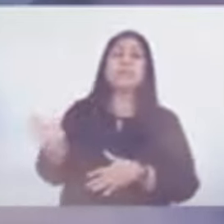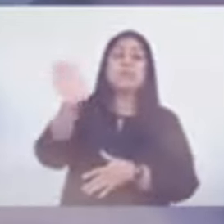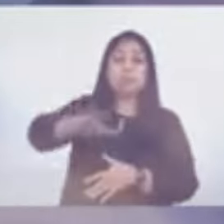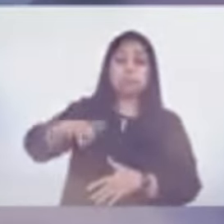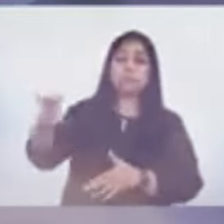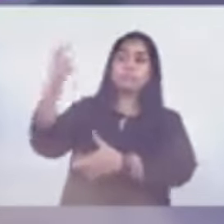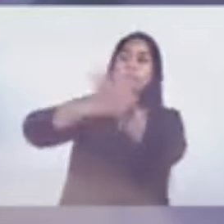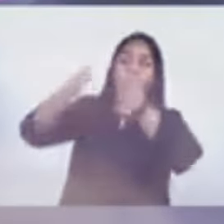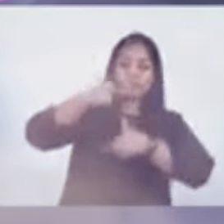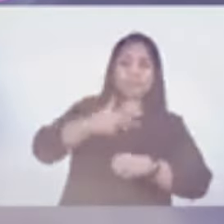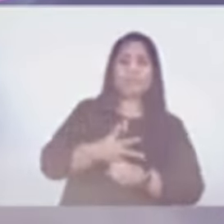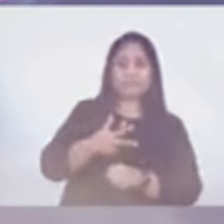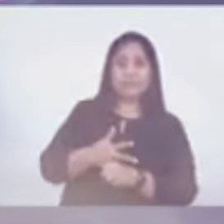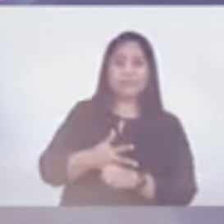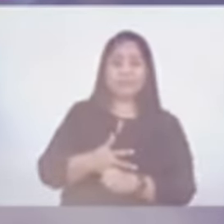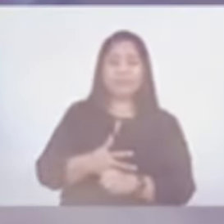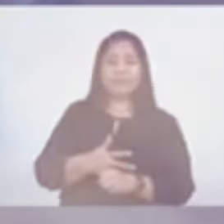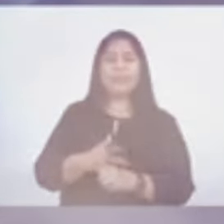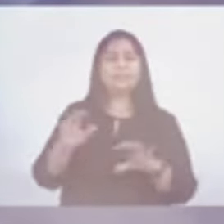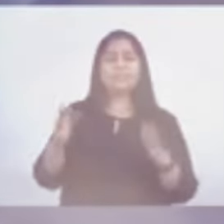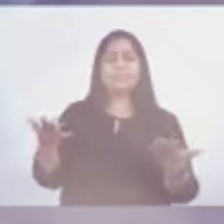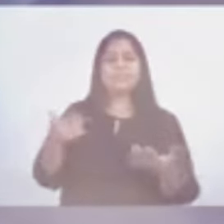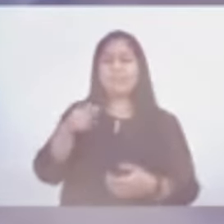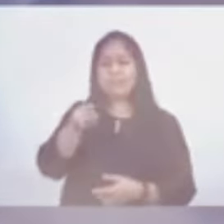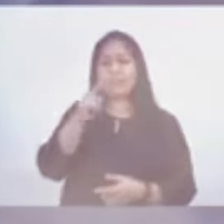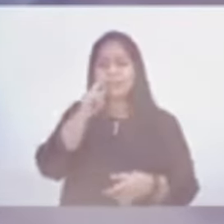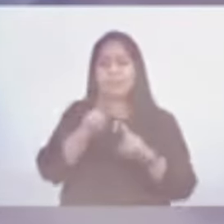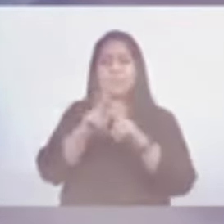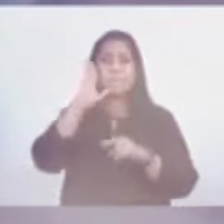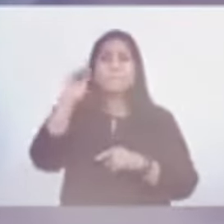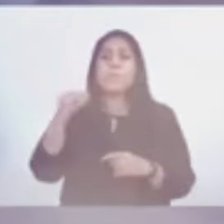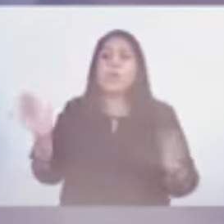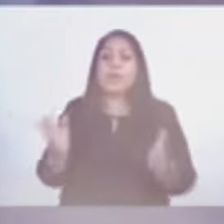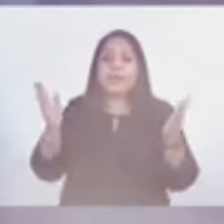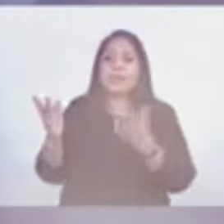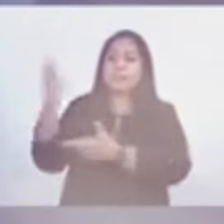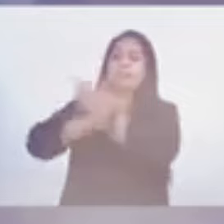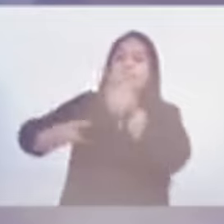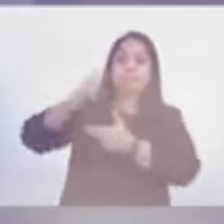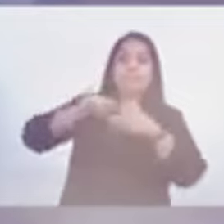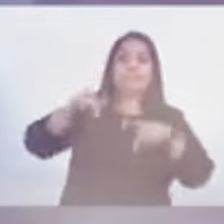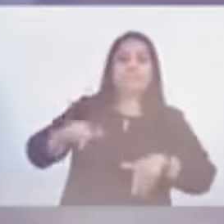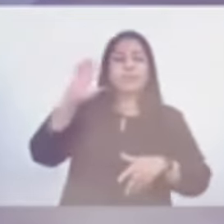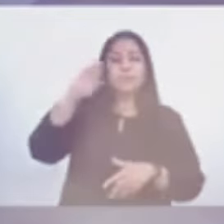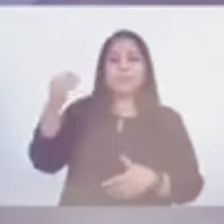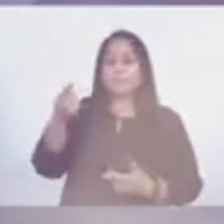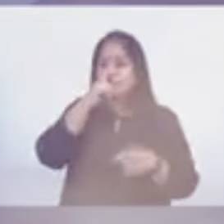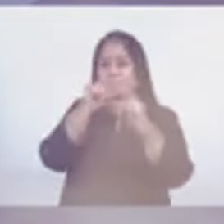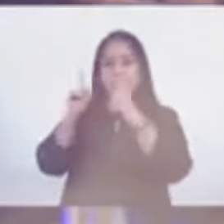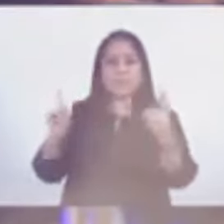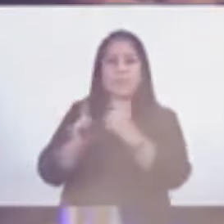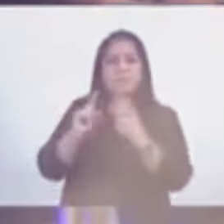regresó nuevamente a Guatemala. ¿Qué fue lo que lo motivó a regresar y qué fue lo que encontró?